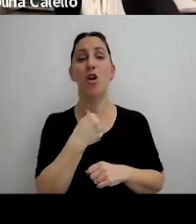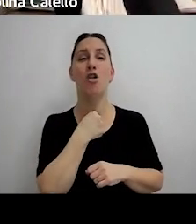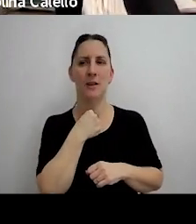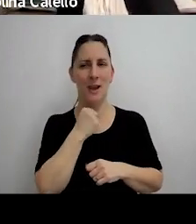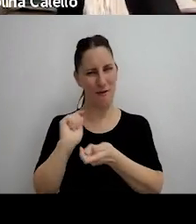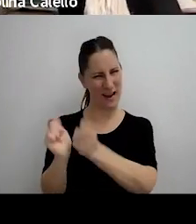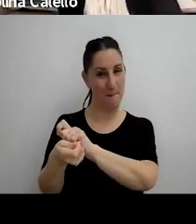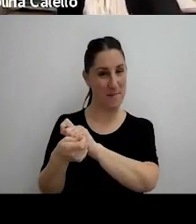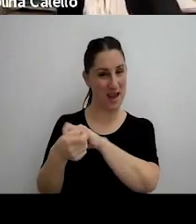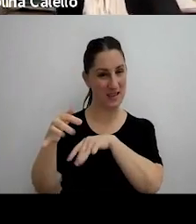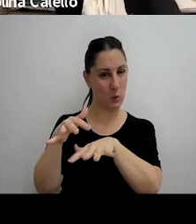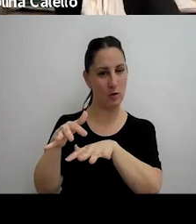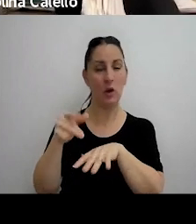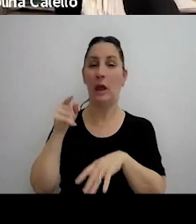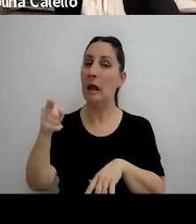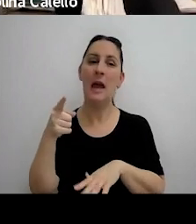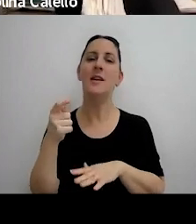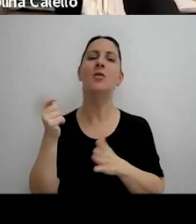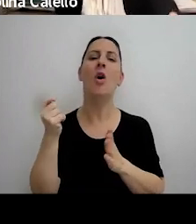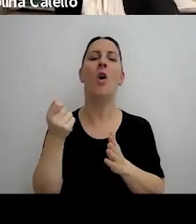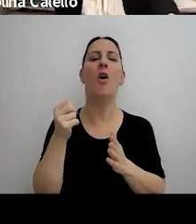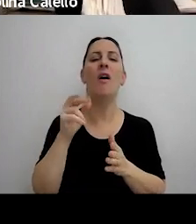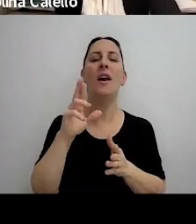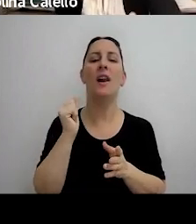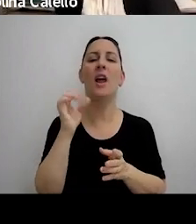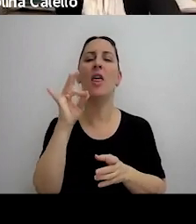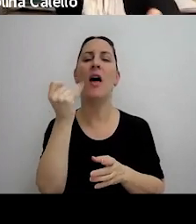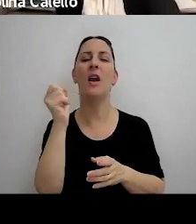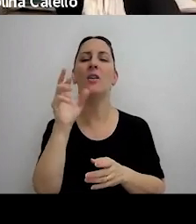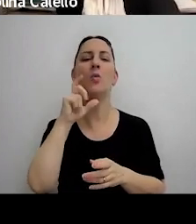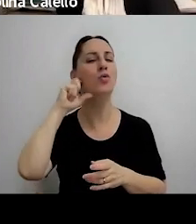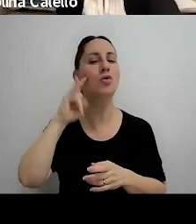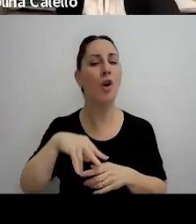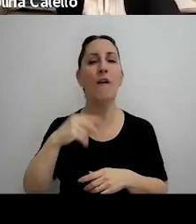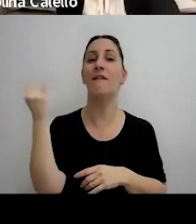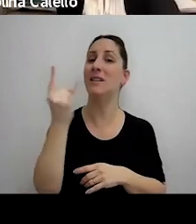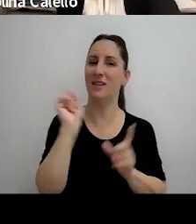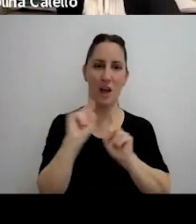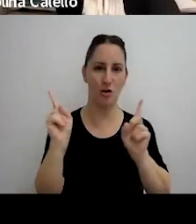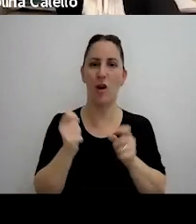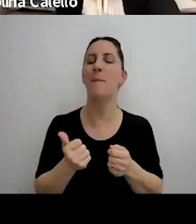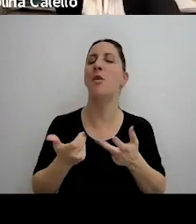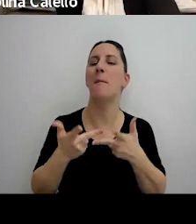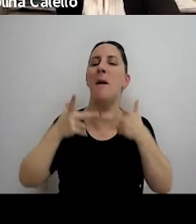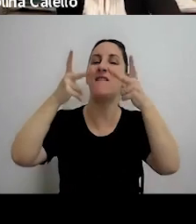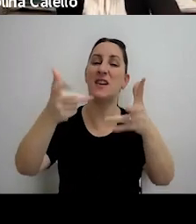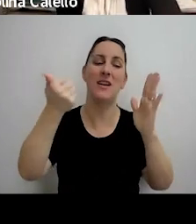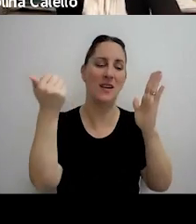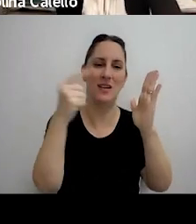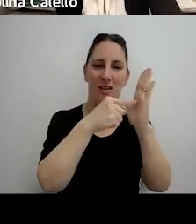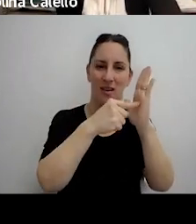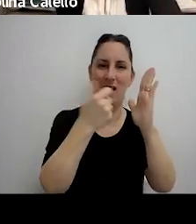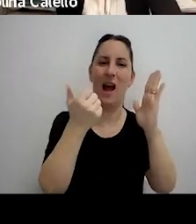eso eso no hay que hacer una redargución de falsedad porque eso son manifestaciones vertidas en las actas entonces